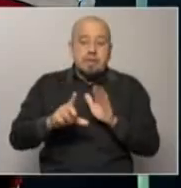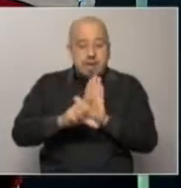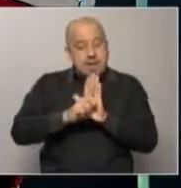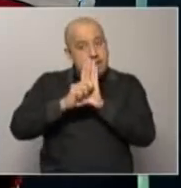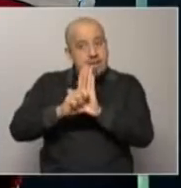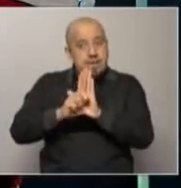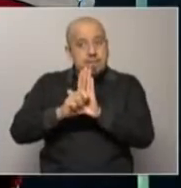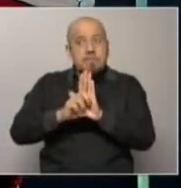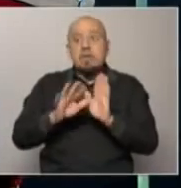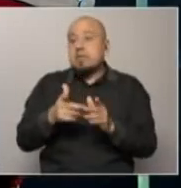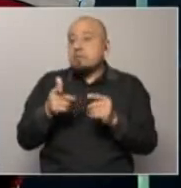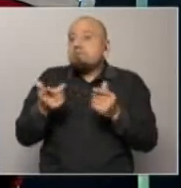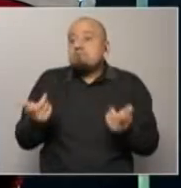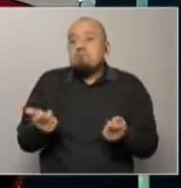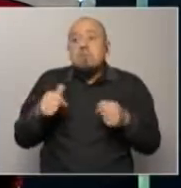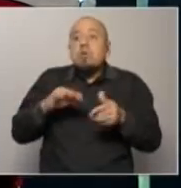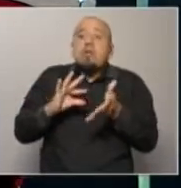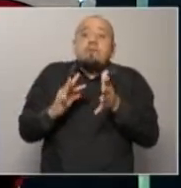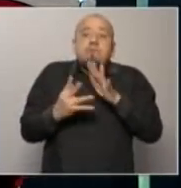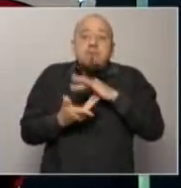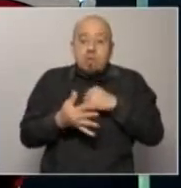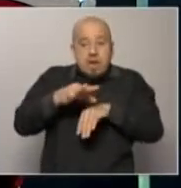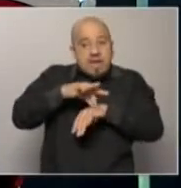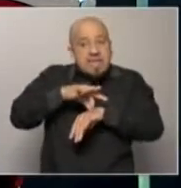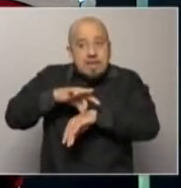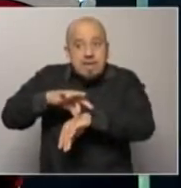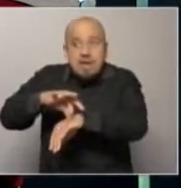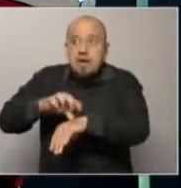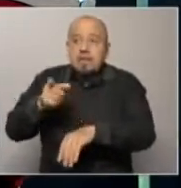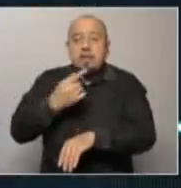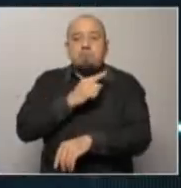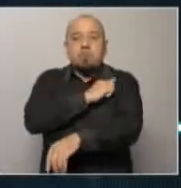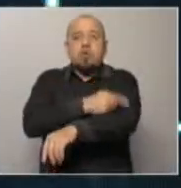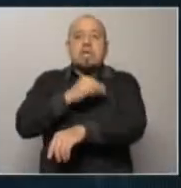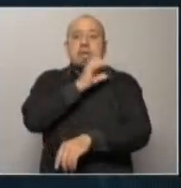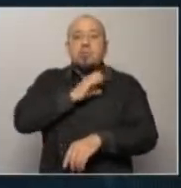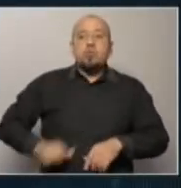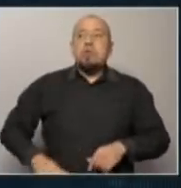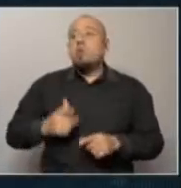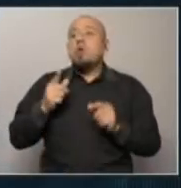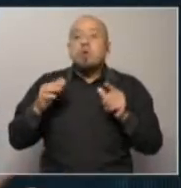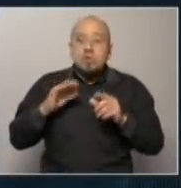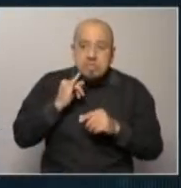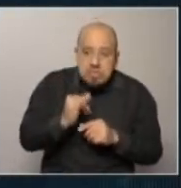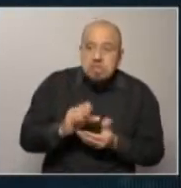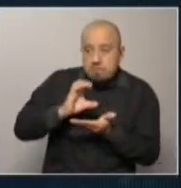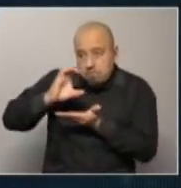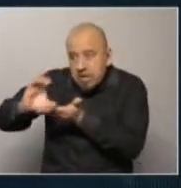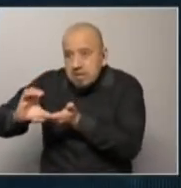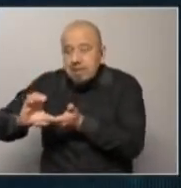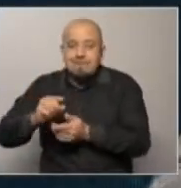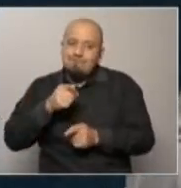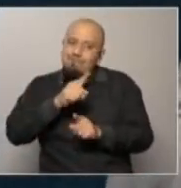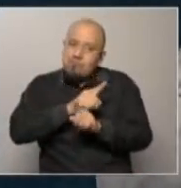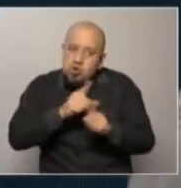manera va a marcar el rumbo que el Poder Ejecutivo determinó que va a seguir, qué cosas van a estar contempladas, cuáles no, cuáles van a ser las prioridades,